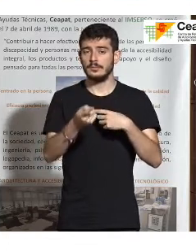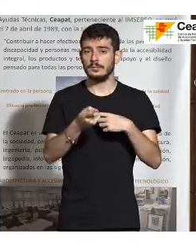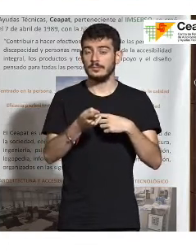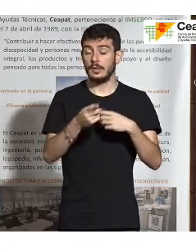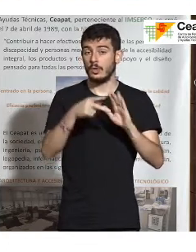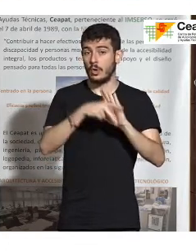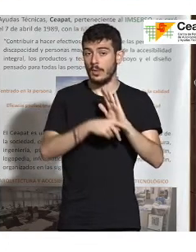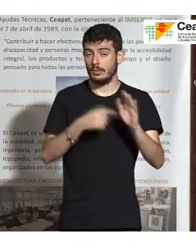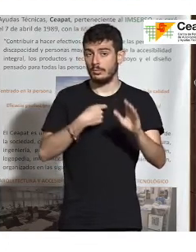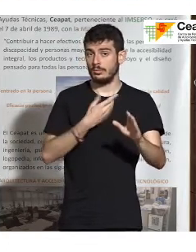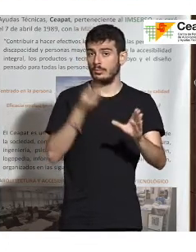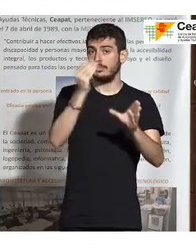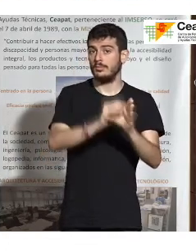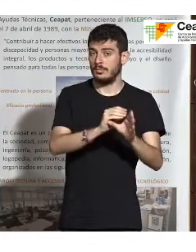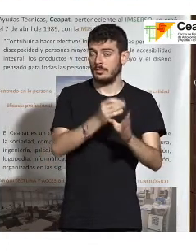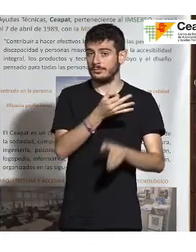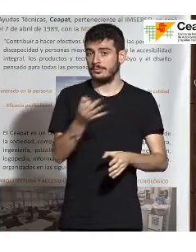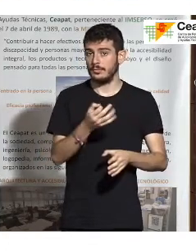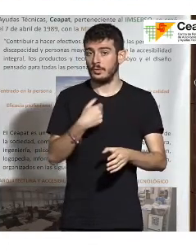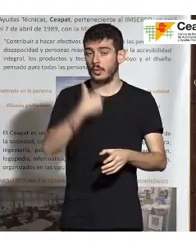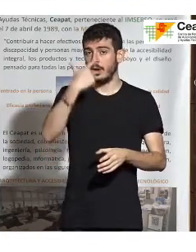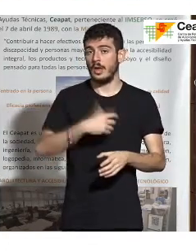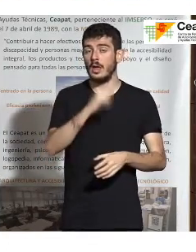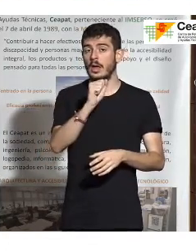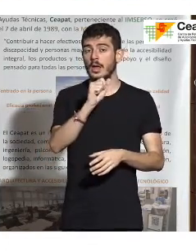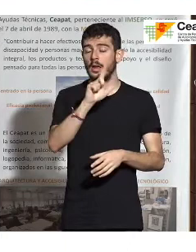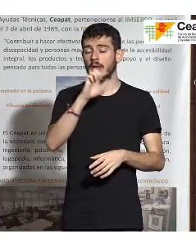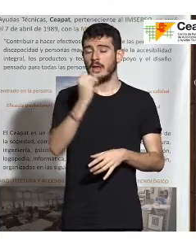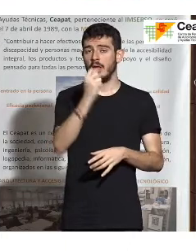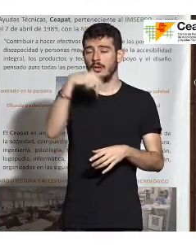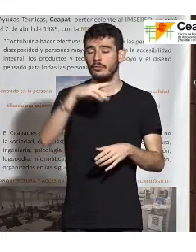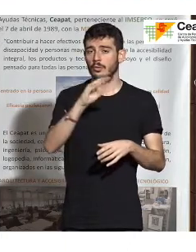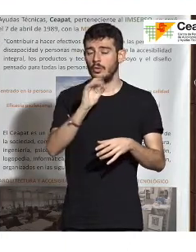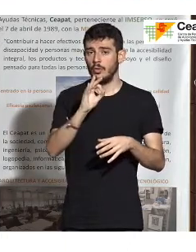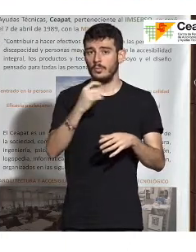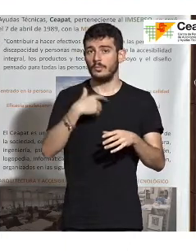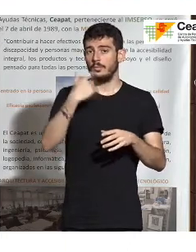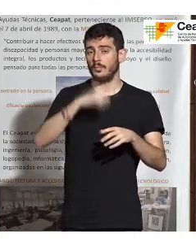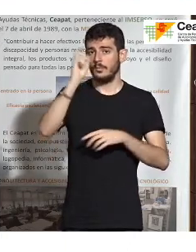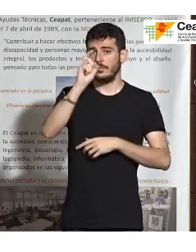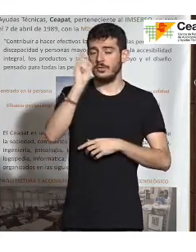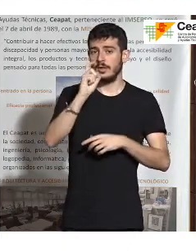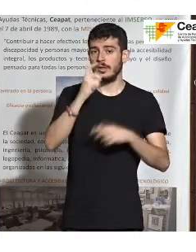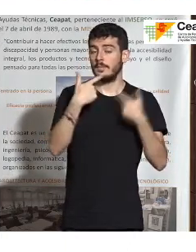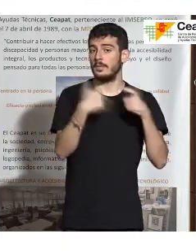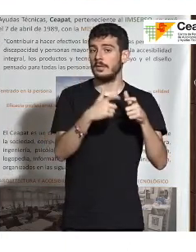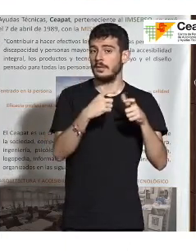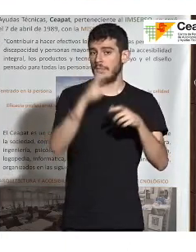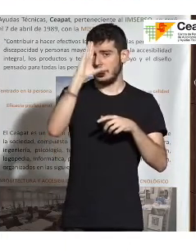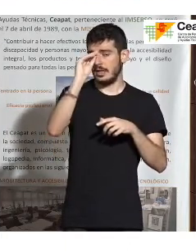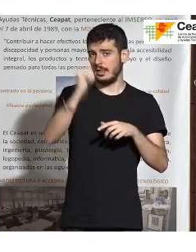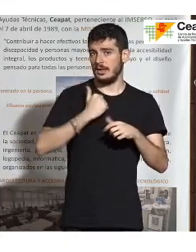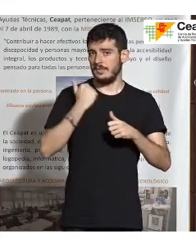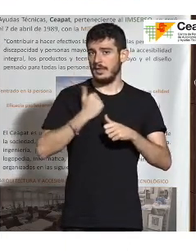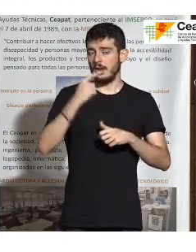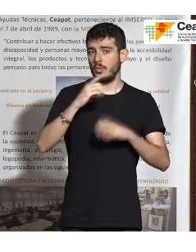norma. Soy Alejandro Rodríguez Caso, soy profesor del Departamento de Inteligencia Artificial de la UNED. La UNED es la